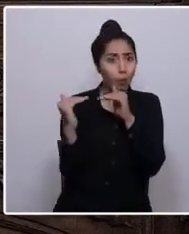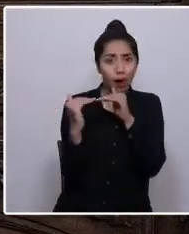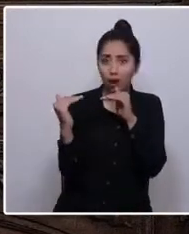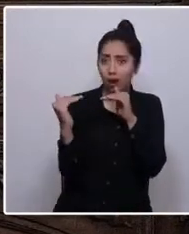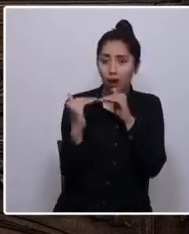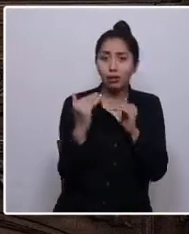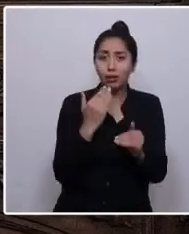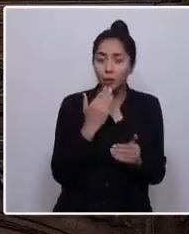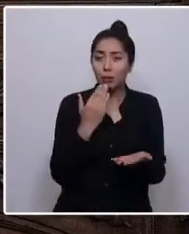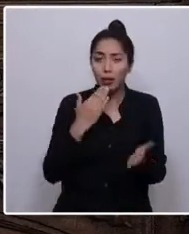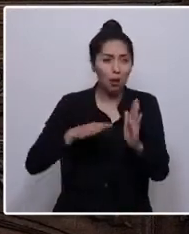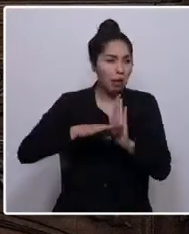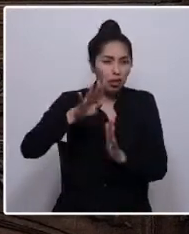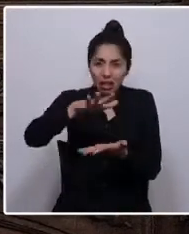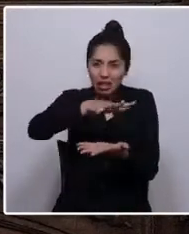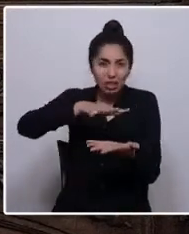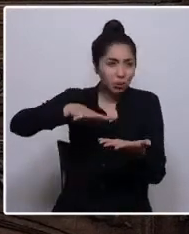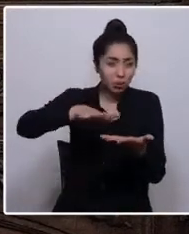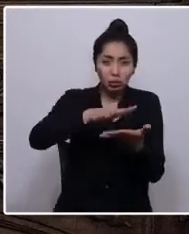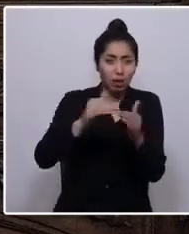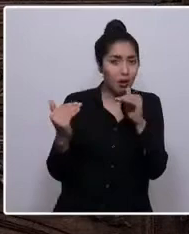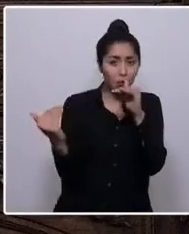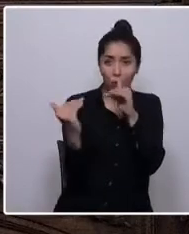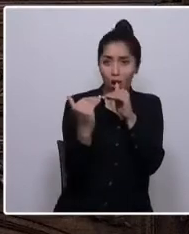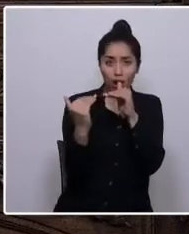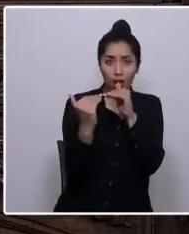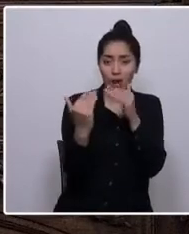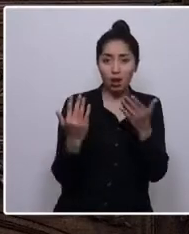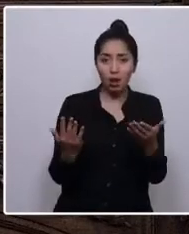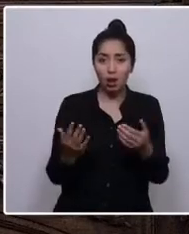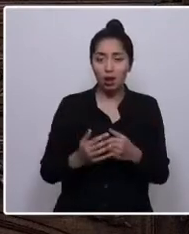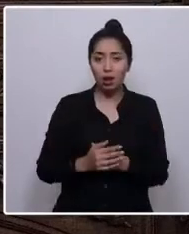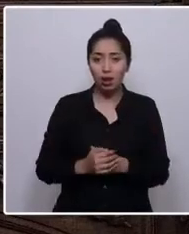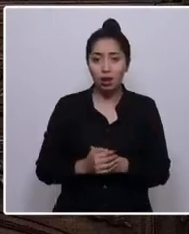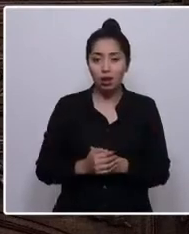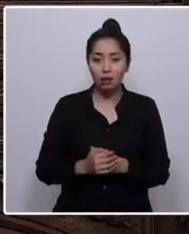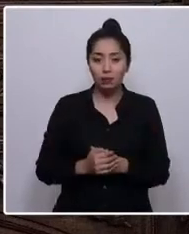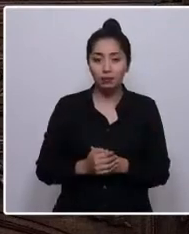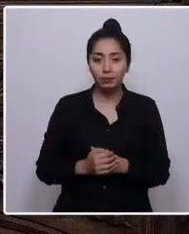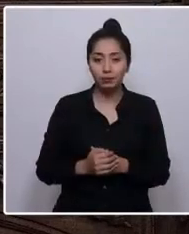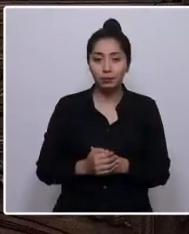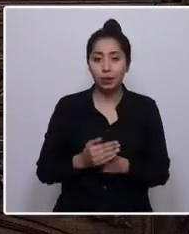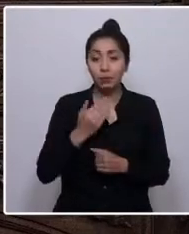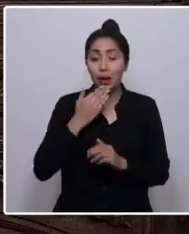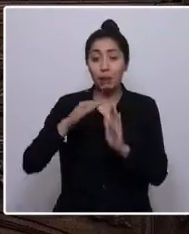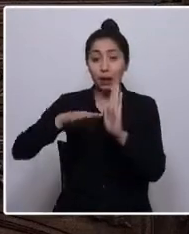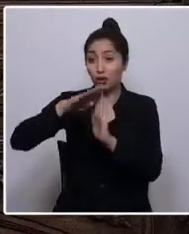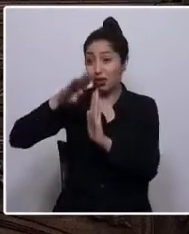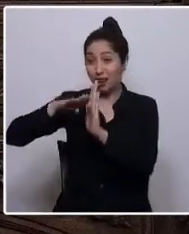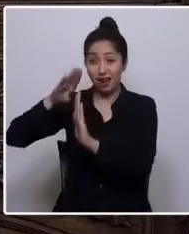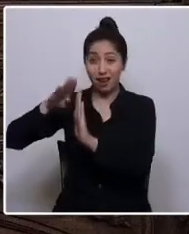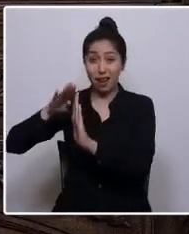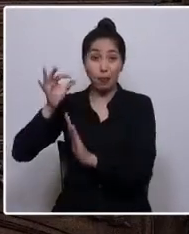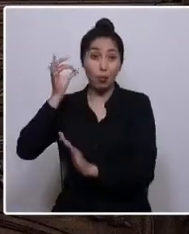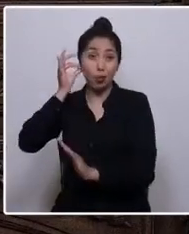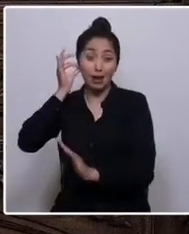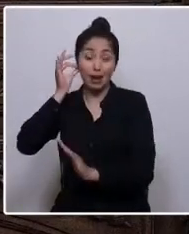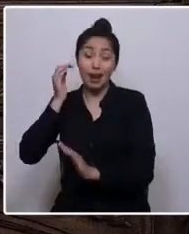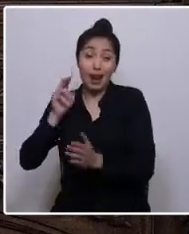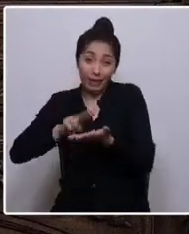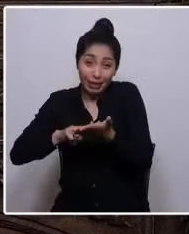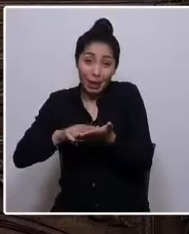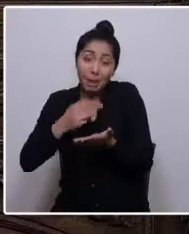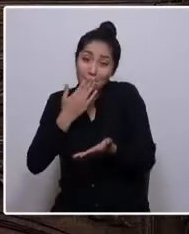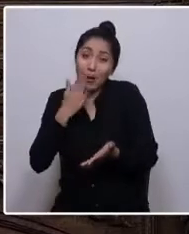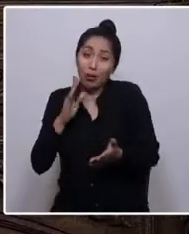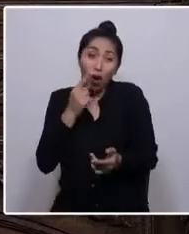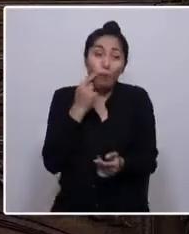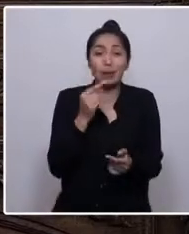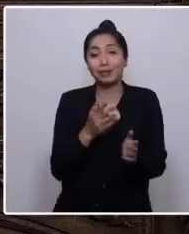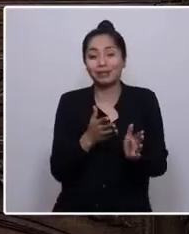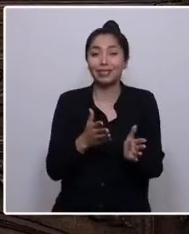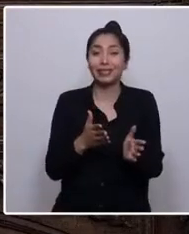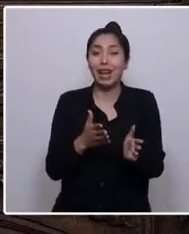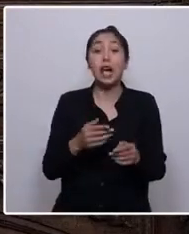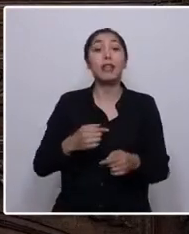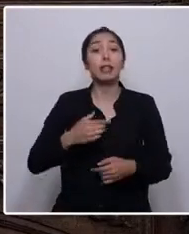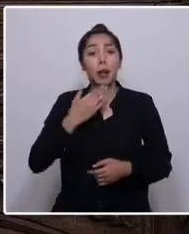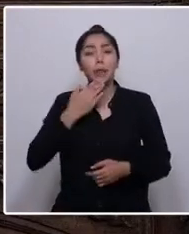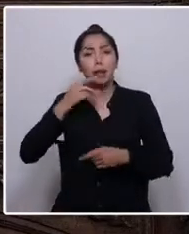niños,